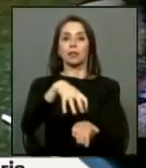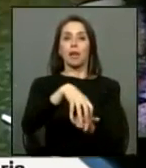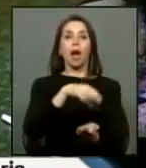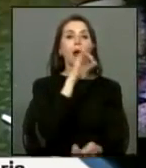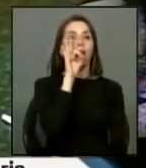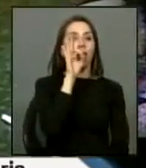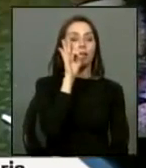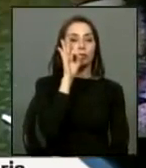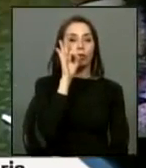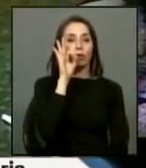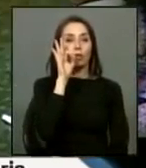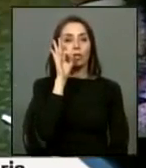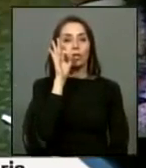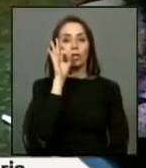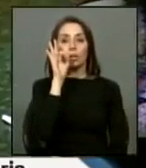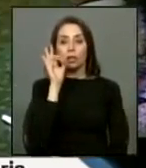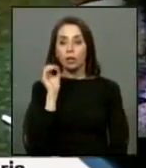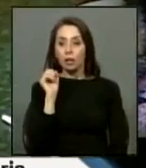Condes